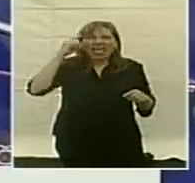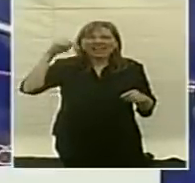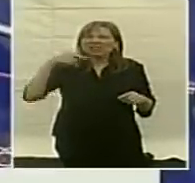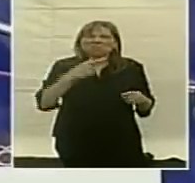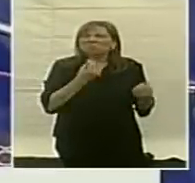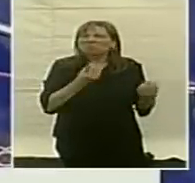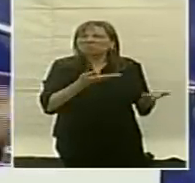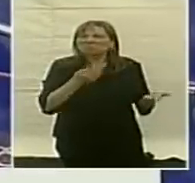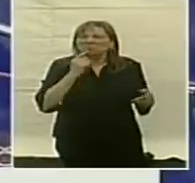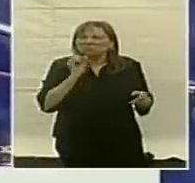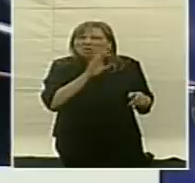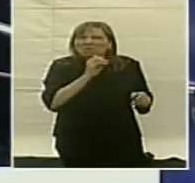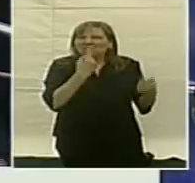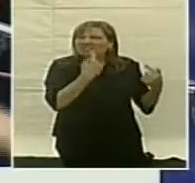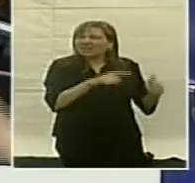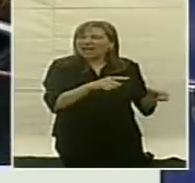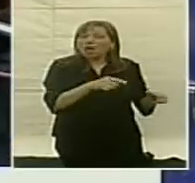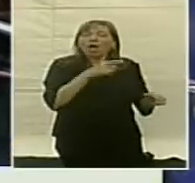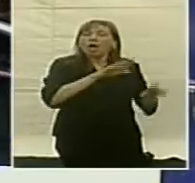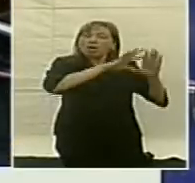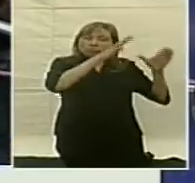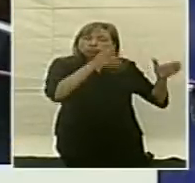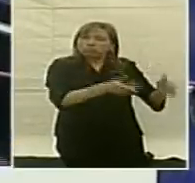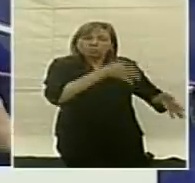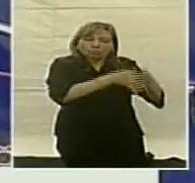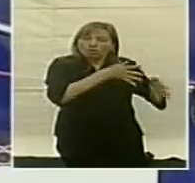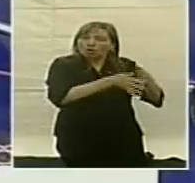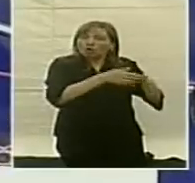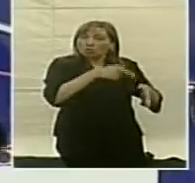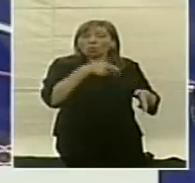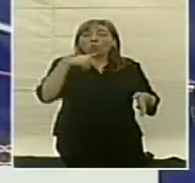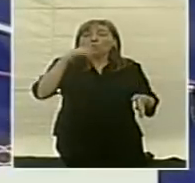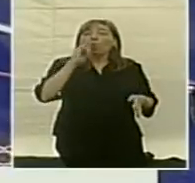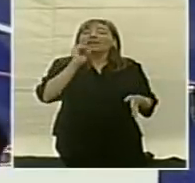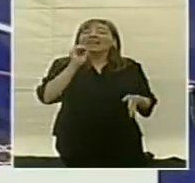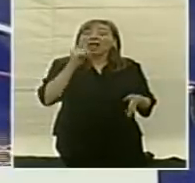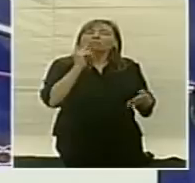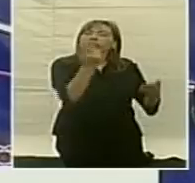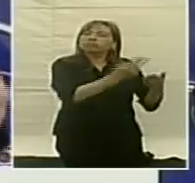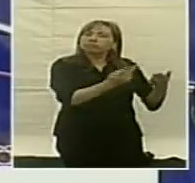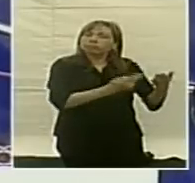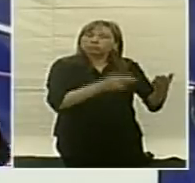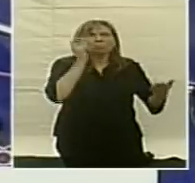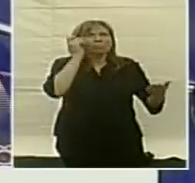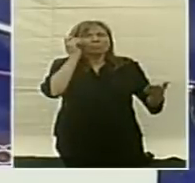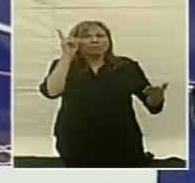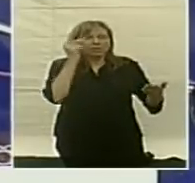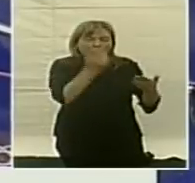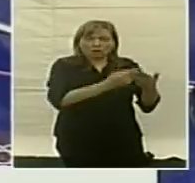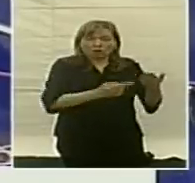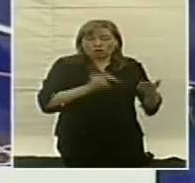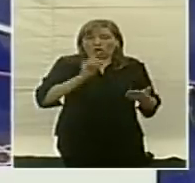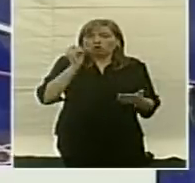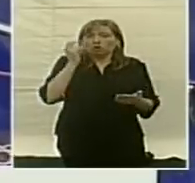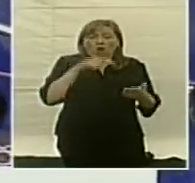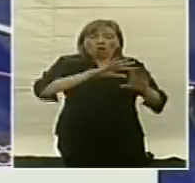Karen es un reactor nuclear diseñado, proyectado, no solamente el reactor, sino